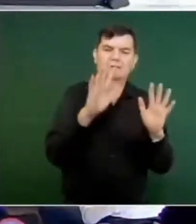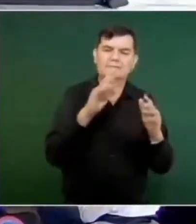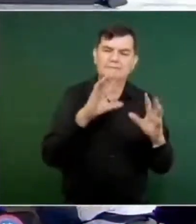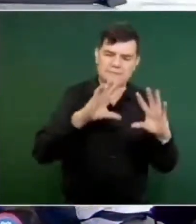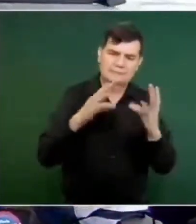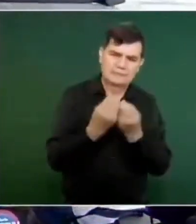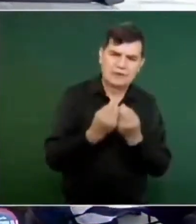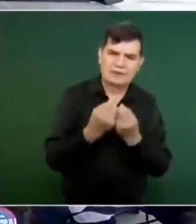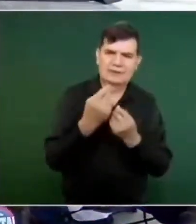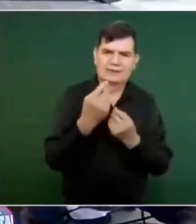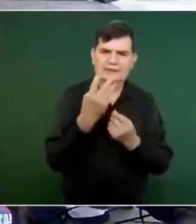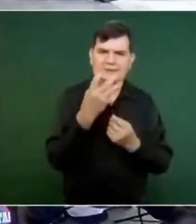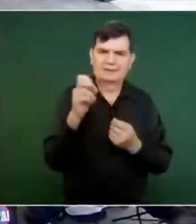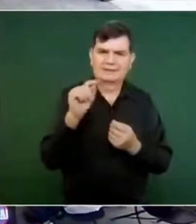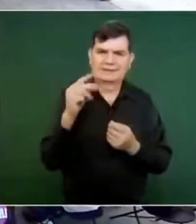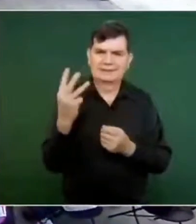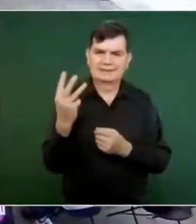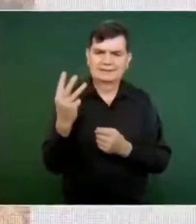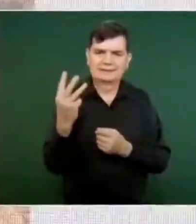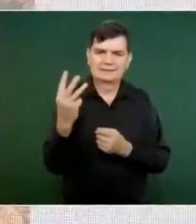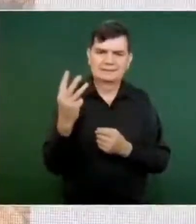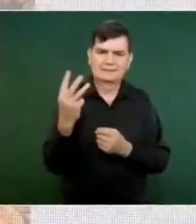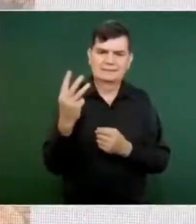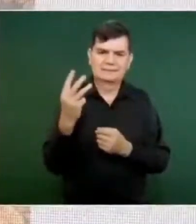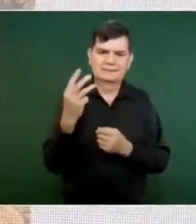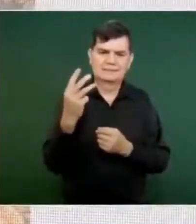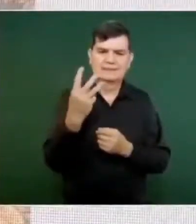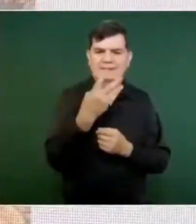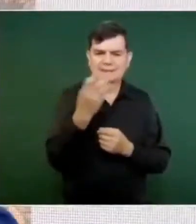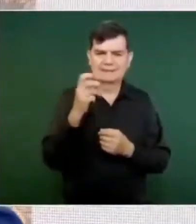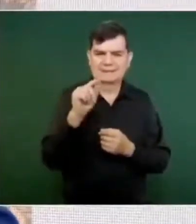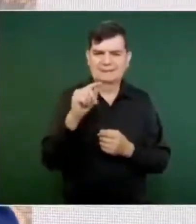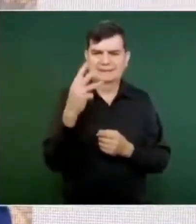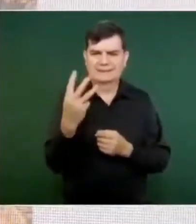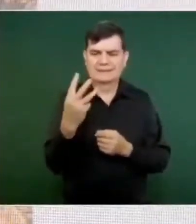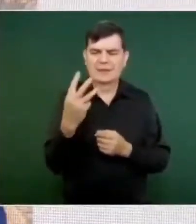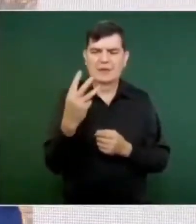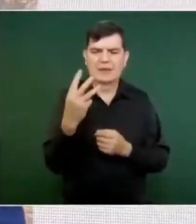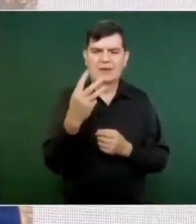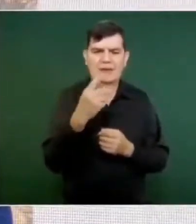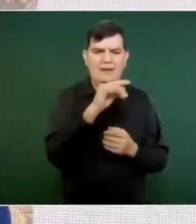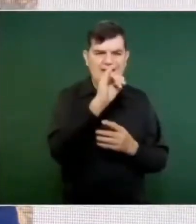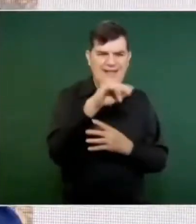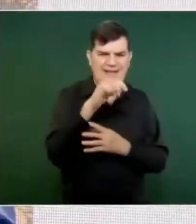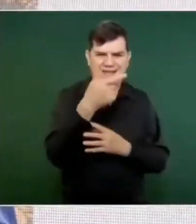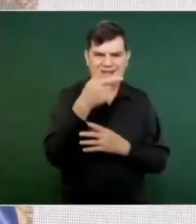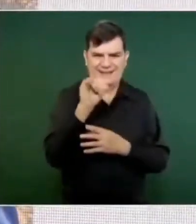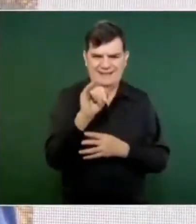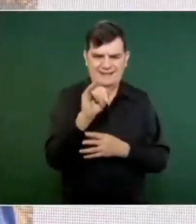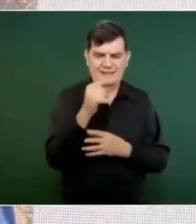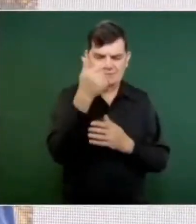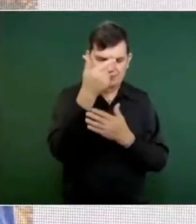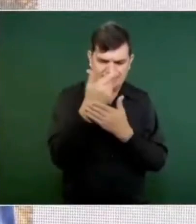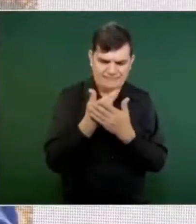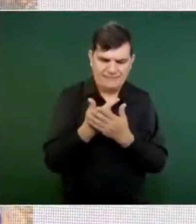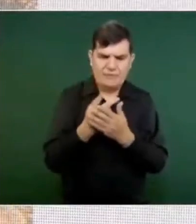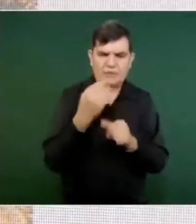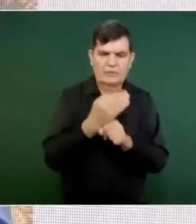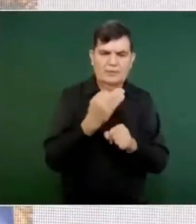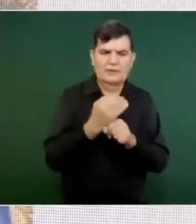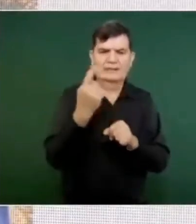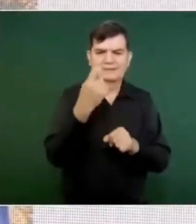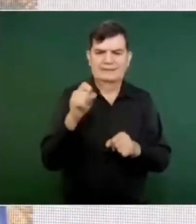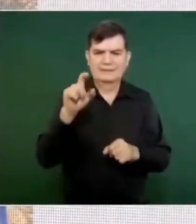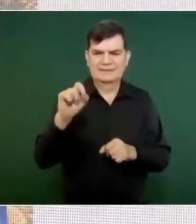total. En total. Sí. 373 según INEGI y ahí tenemos 127.